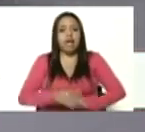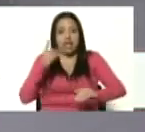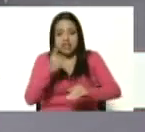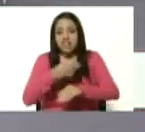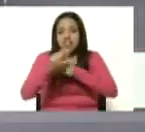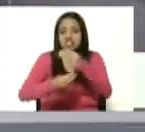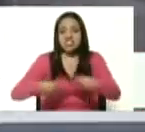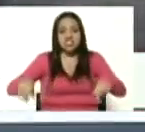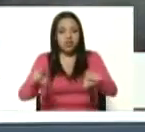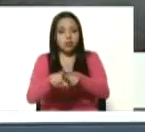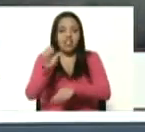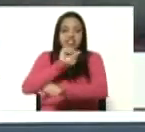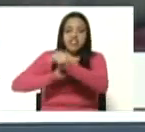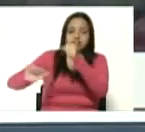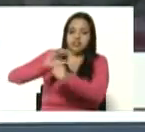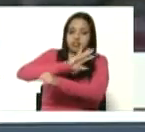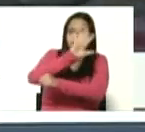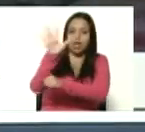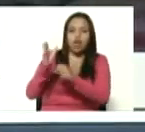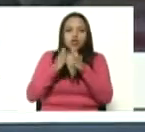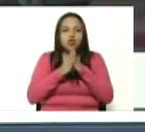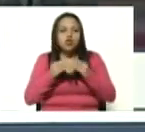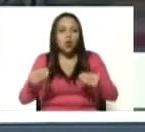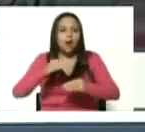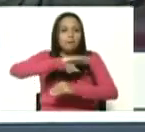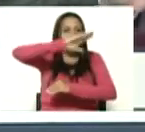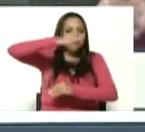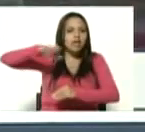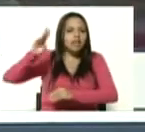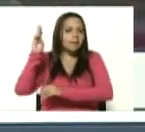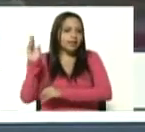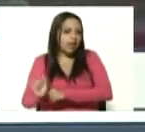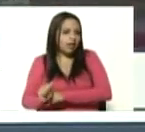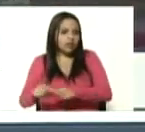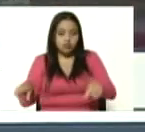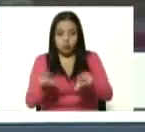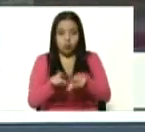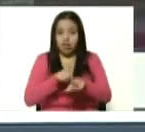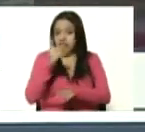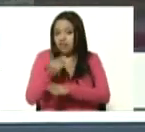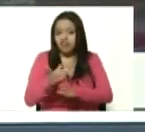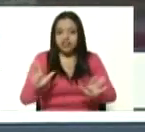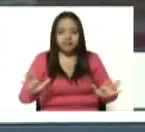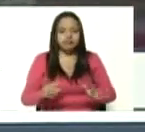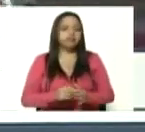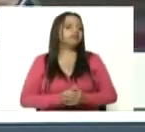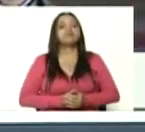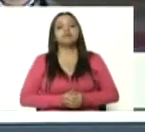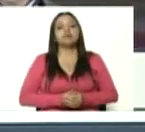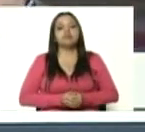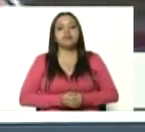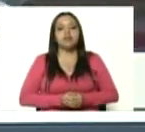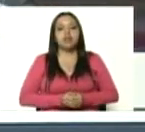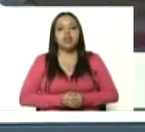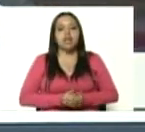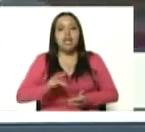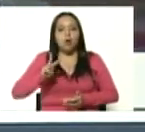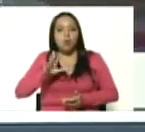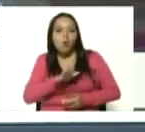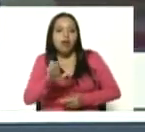la defensa antiaérea en todas las montañas de Petare en el Guaraira Repano